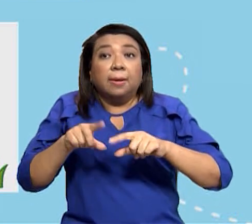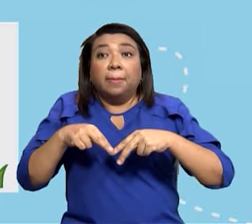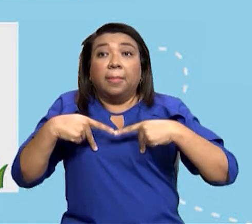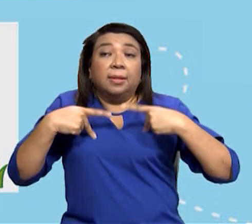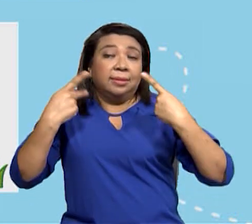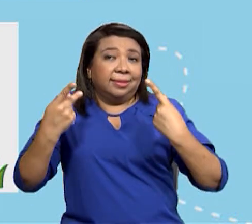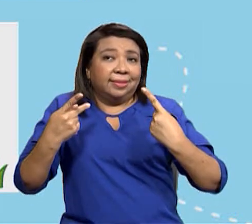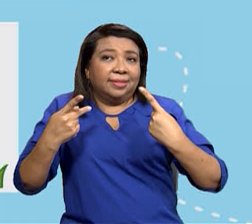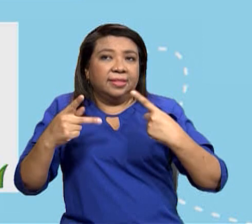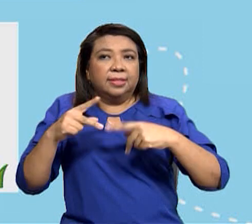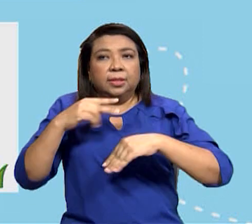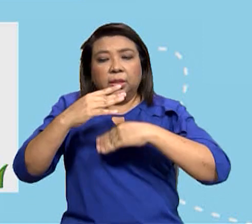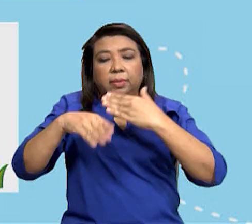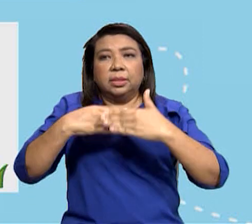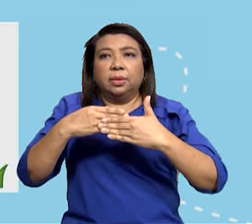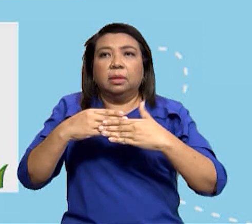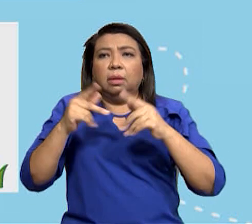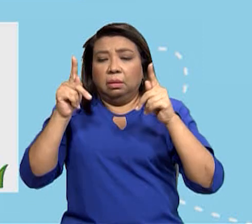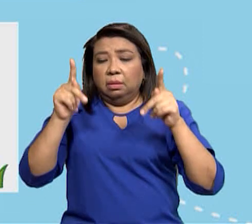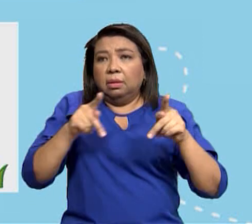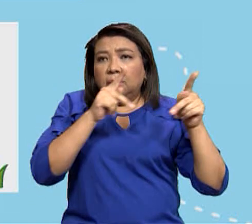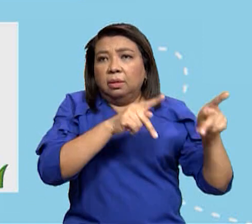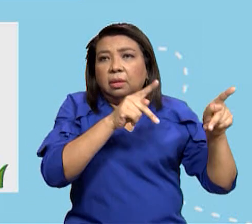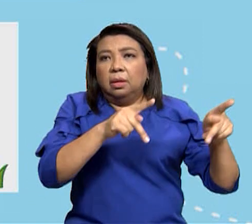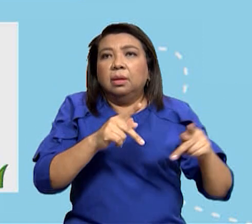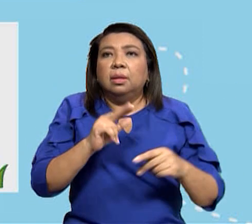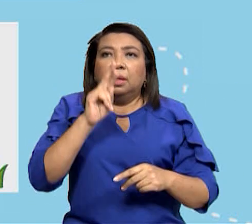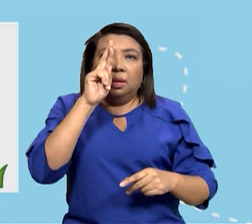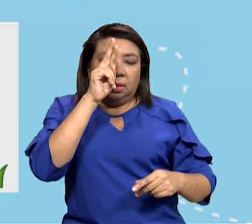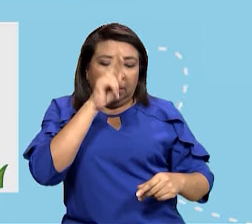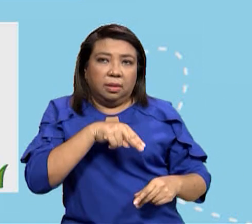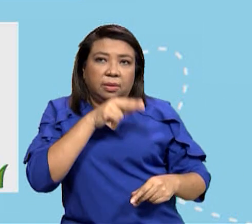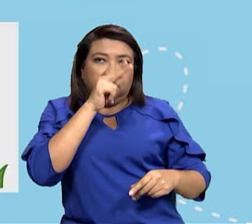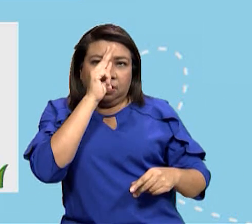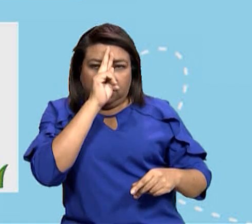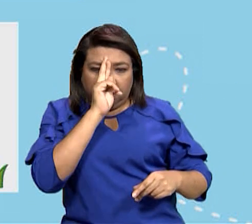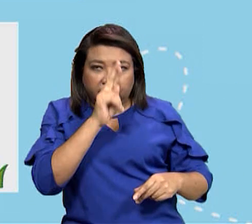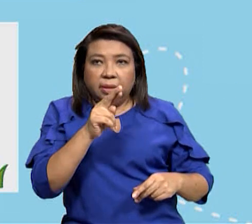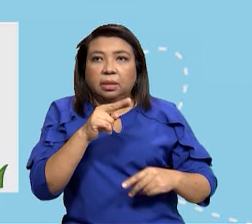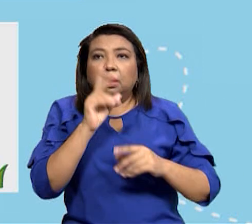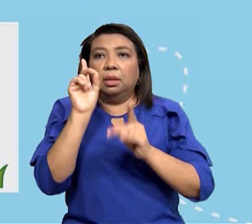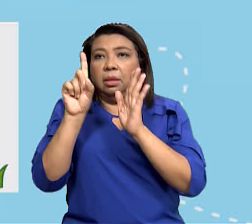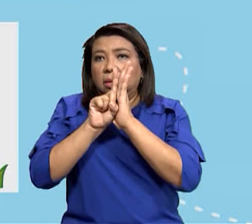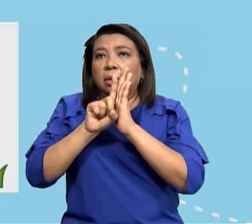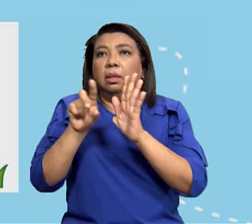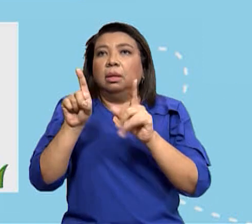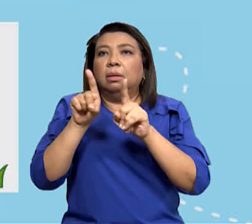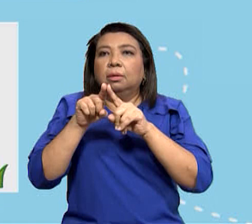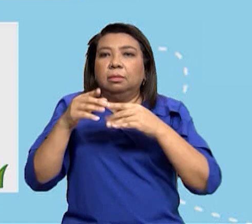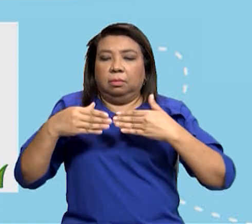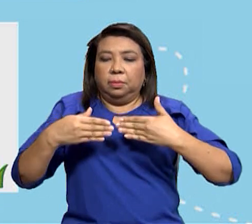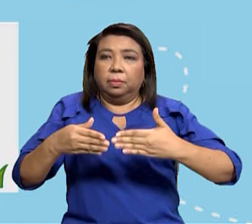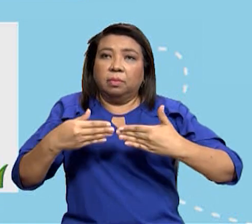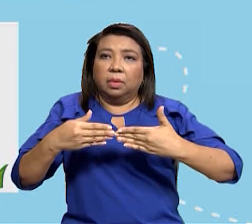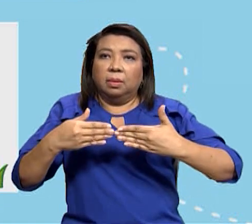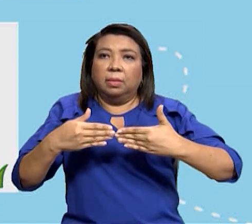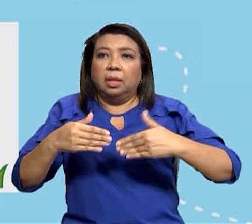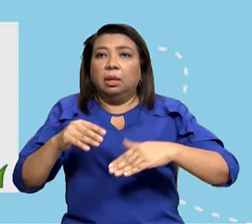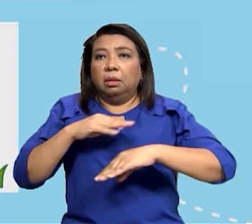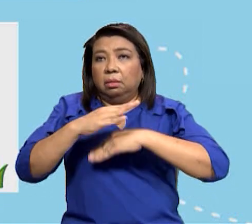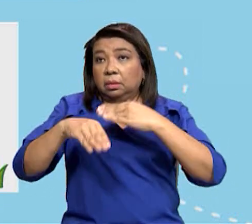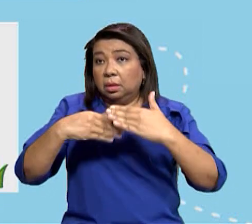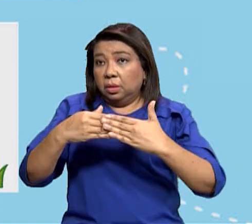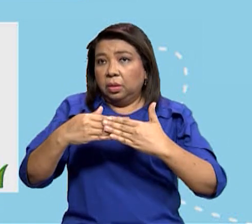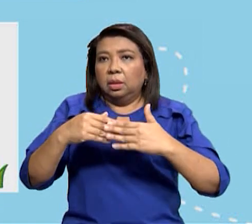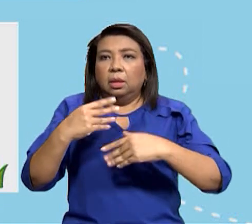debes estudiar respetar las leyes y a la patria todo país y